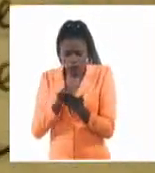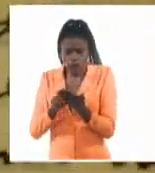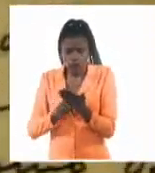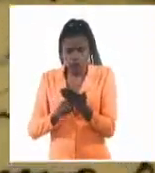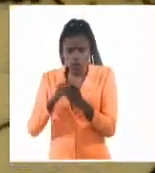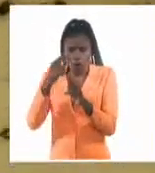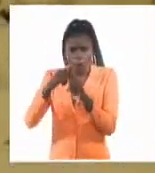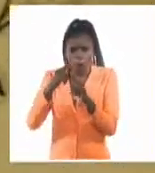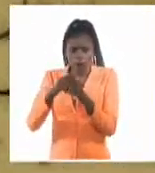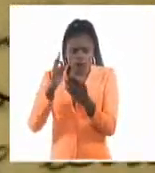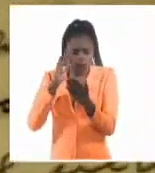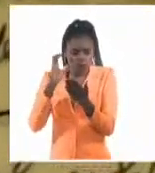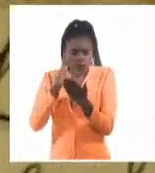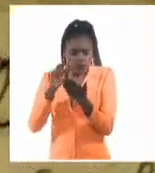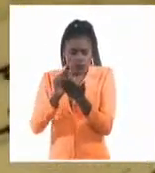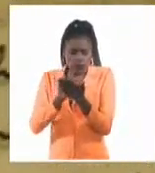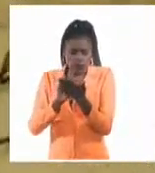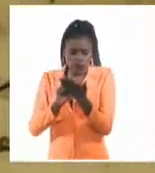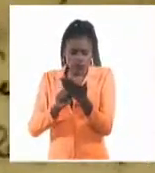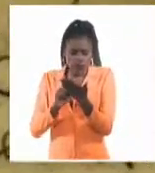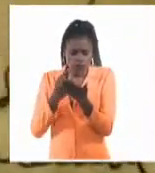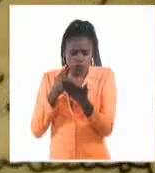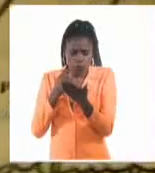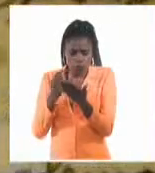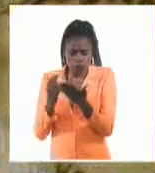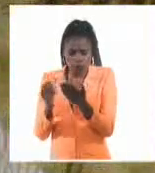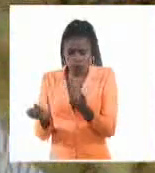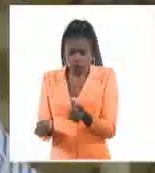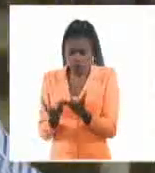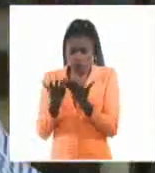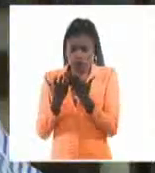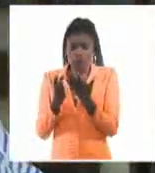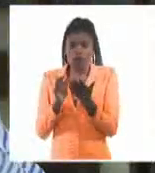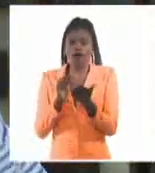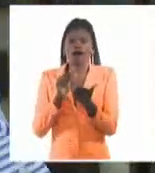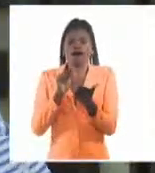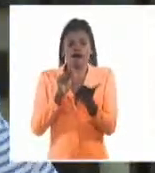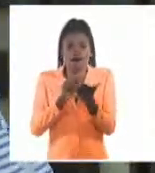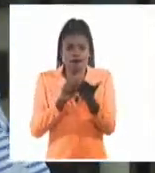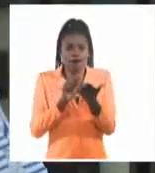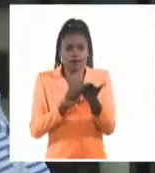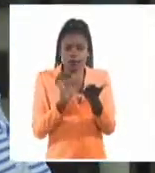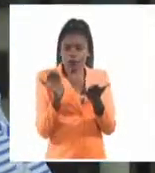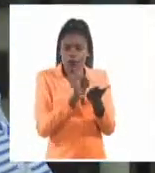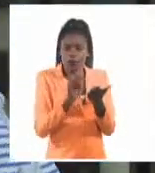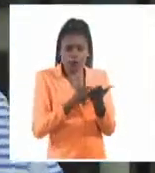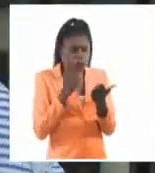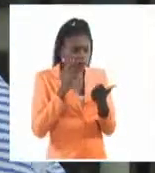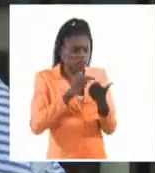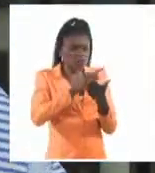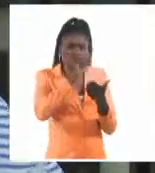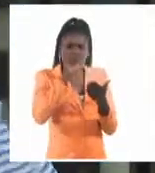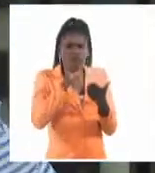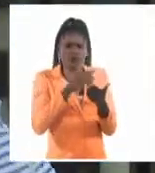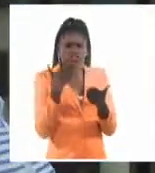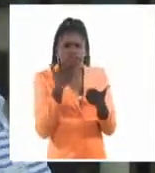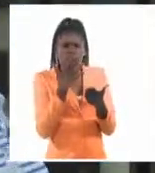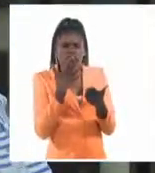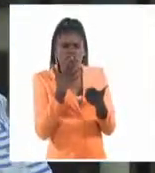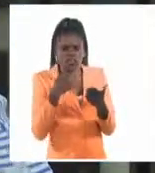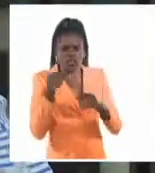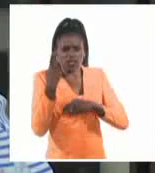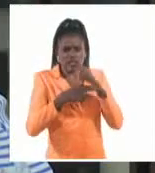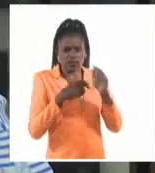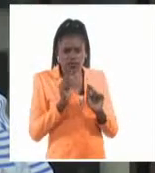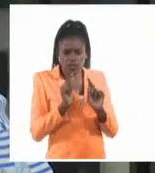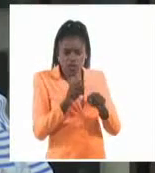cuadernos filosóficos, y yo me lo encontré. Es decir, aquí es una corroboración exacta, pero yo lo primero que me preguntaba es qué estaba yo haciendo